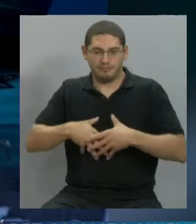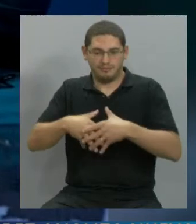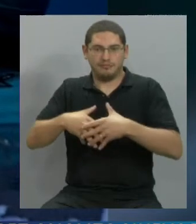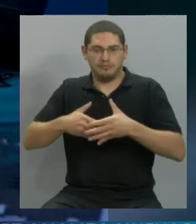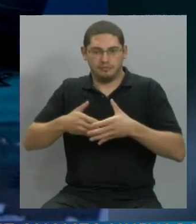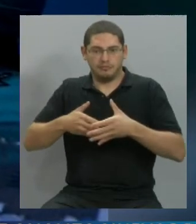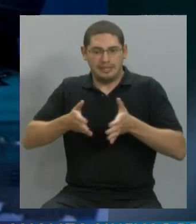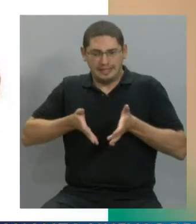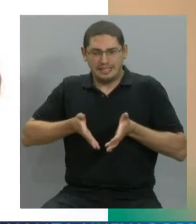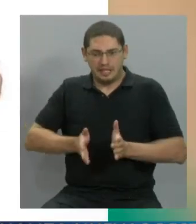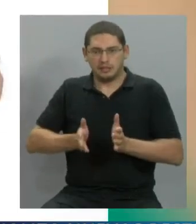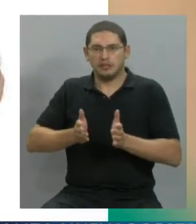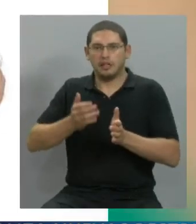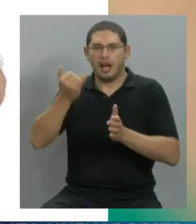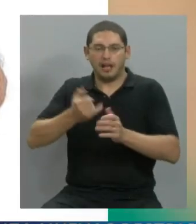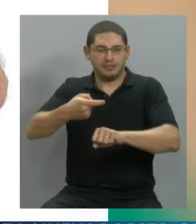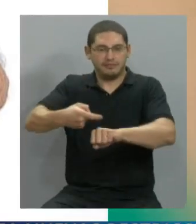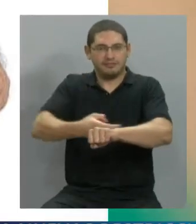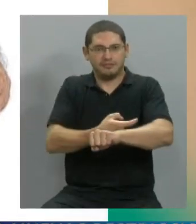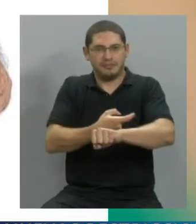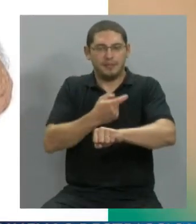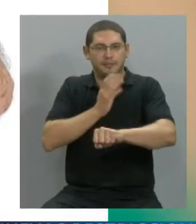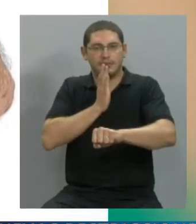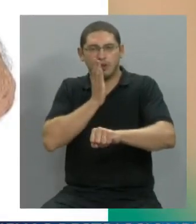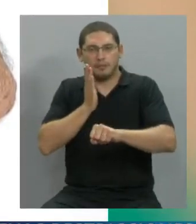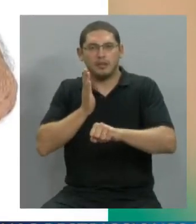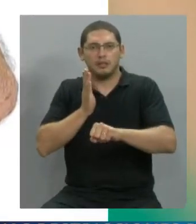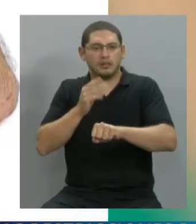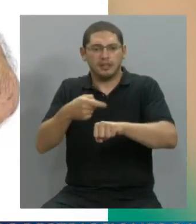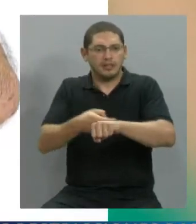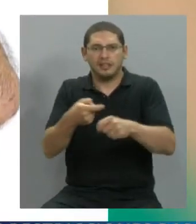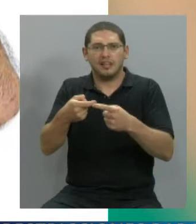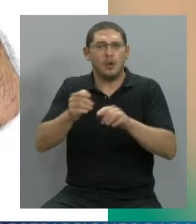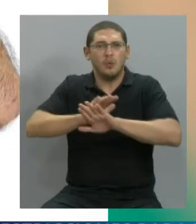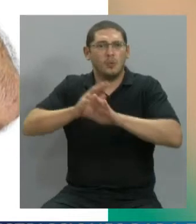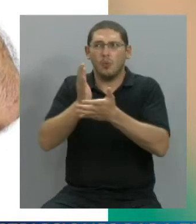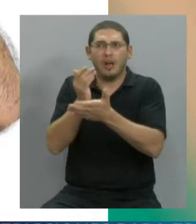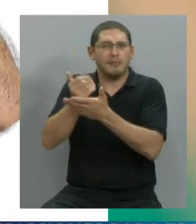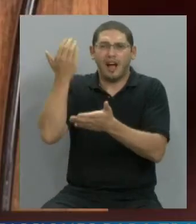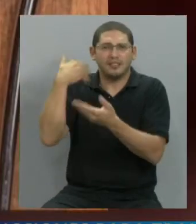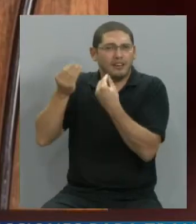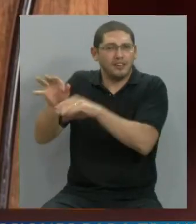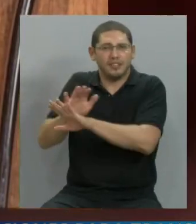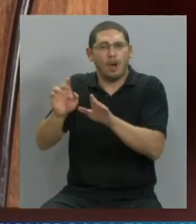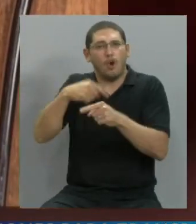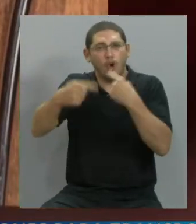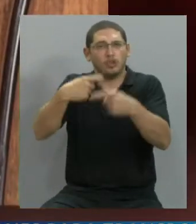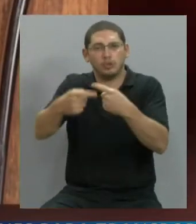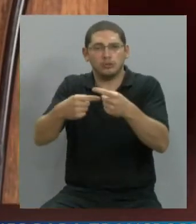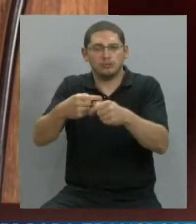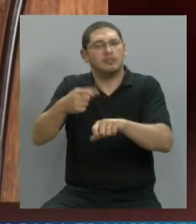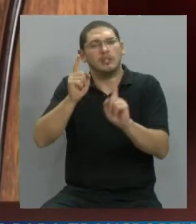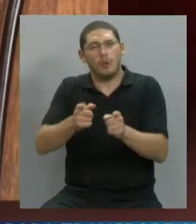se utiliza, una medicación que no se utiliza, o sea, anestesiando a las demás y las deja parapléjicas.